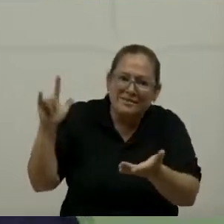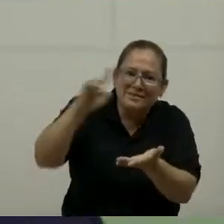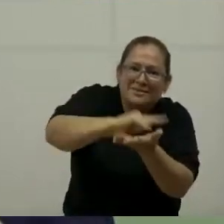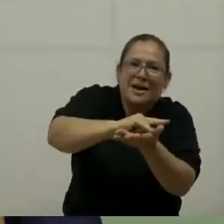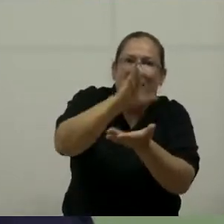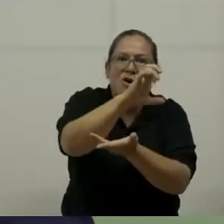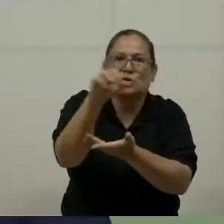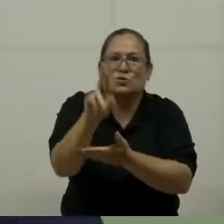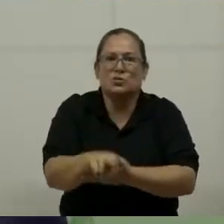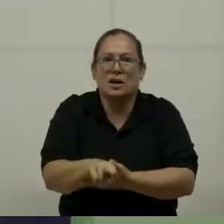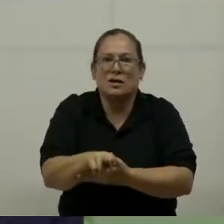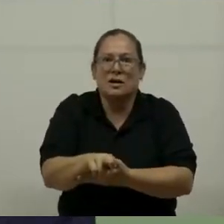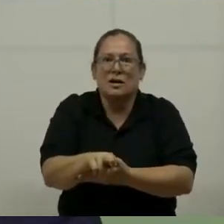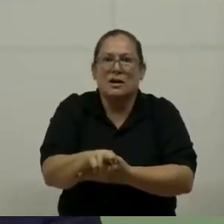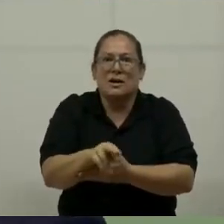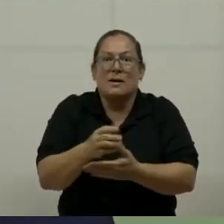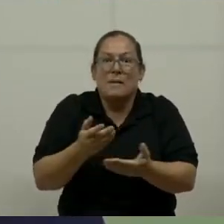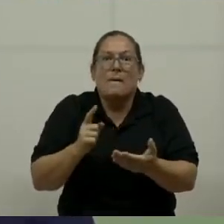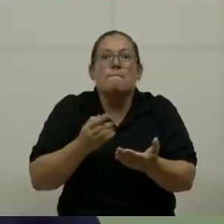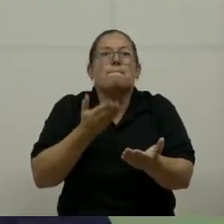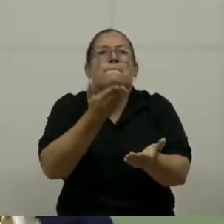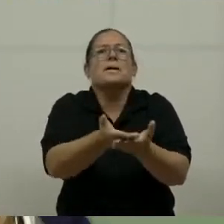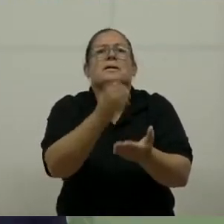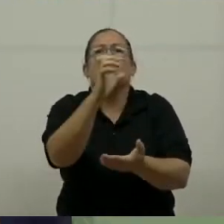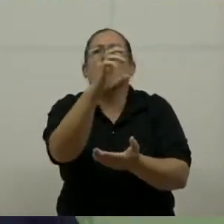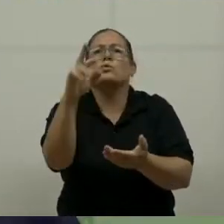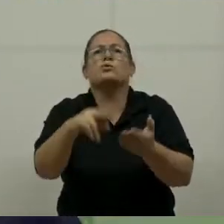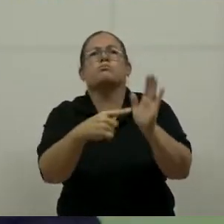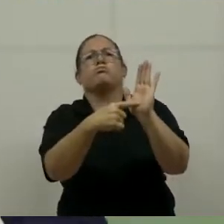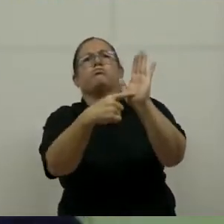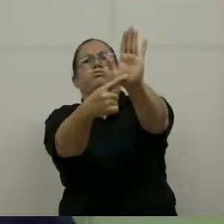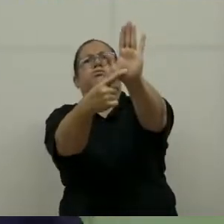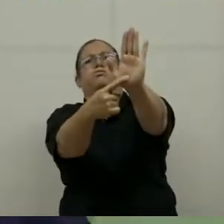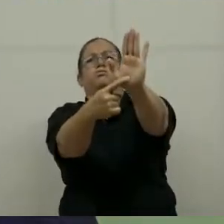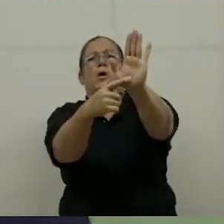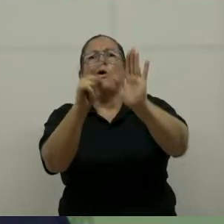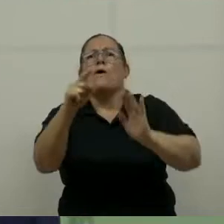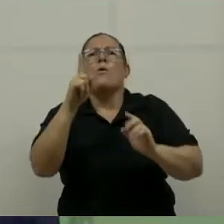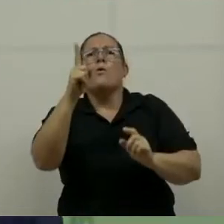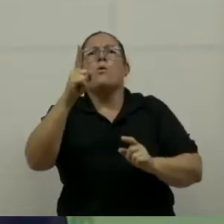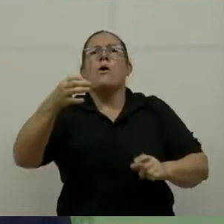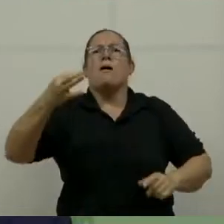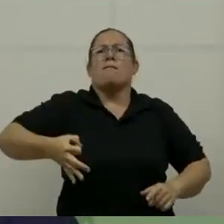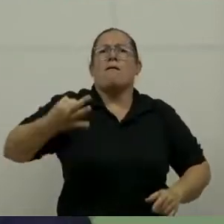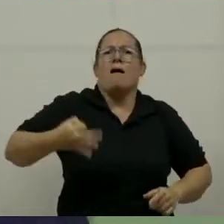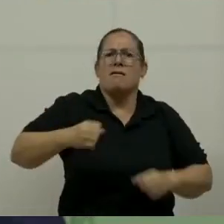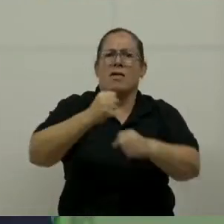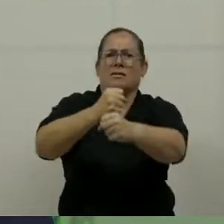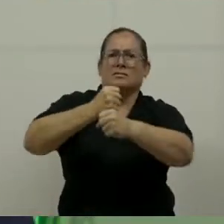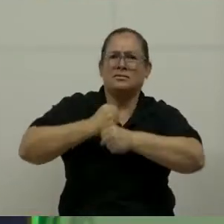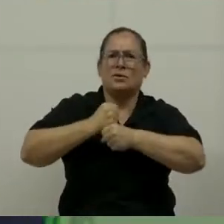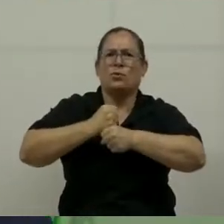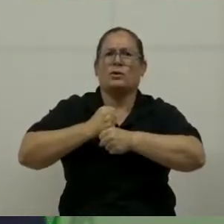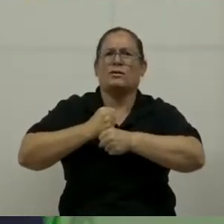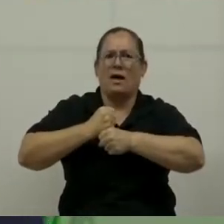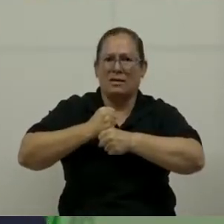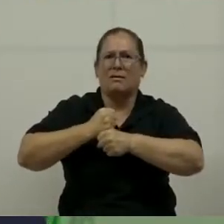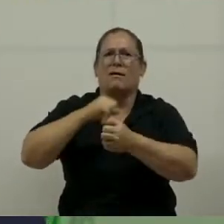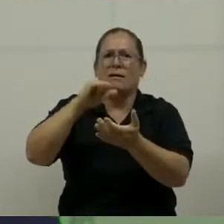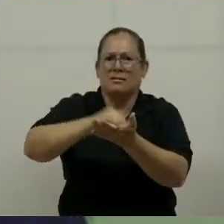Y presentar a Costa Rica como un destino comprometido con la calidad, con la seguridad en este